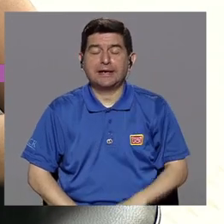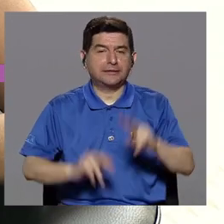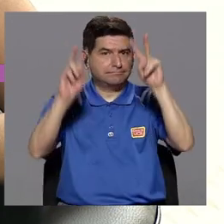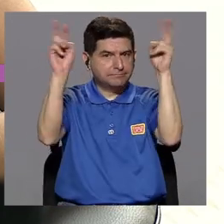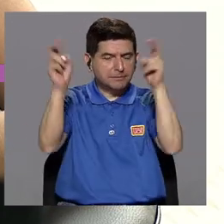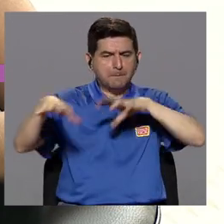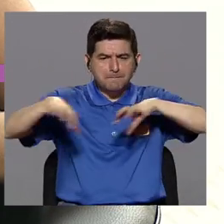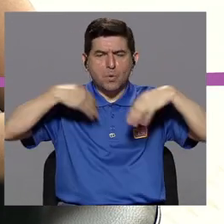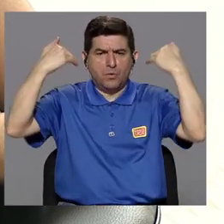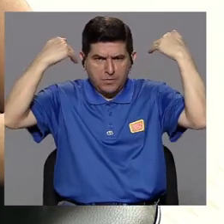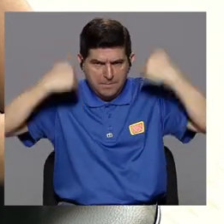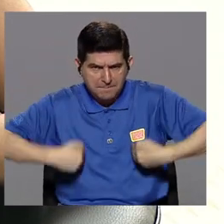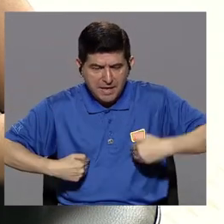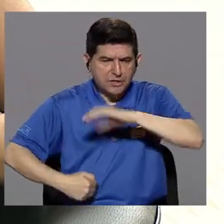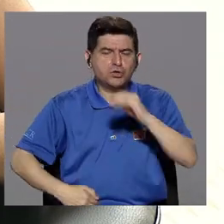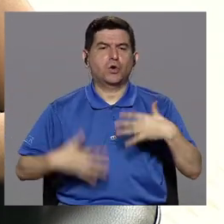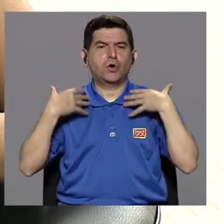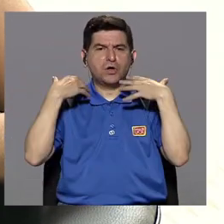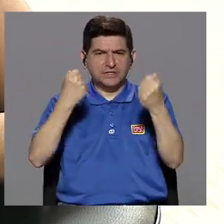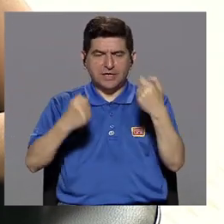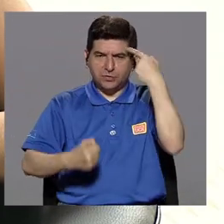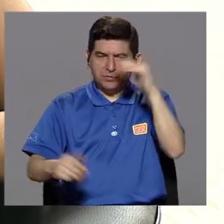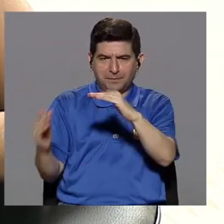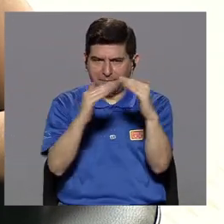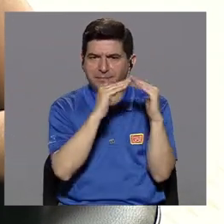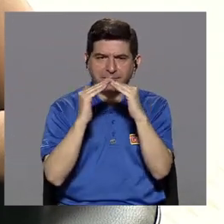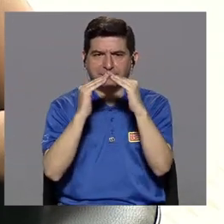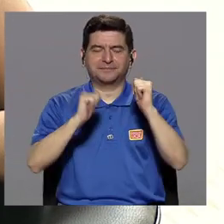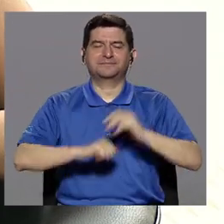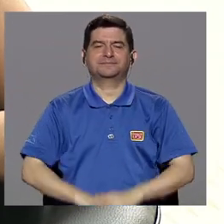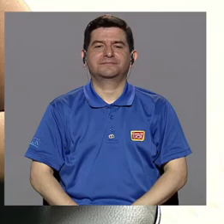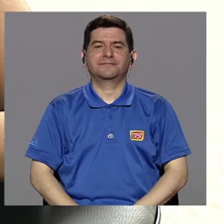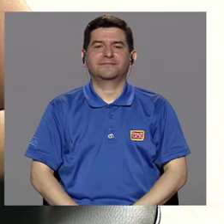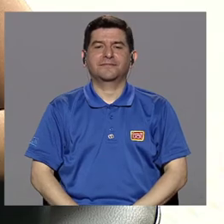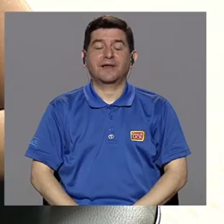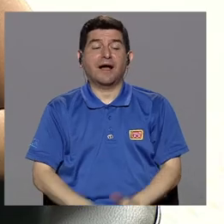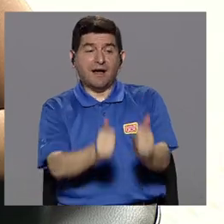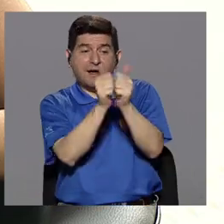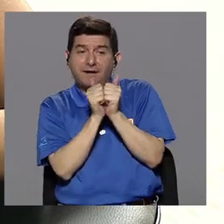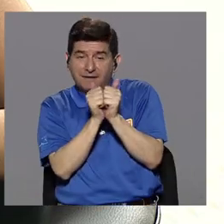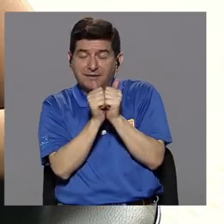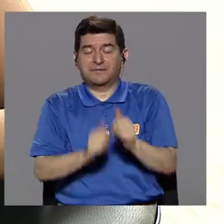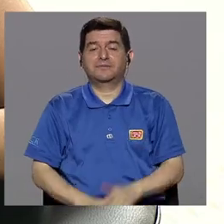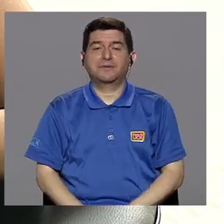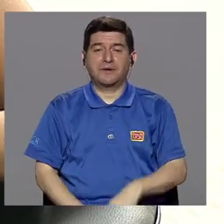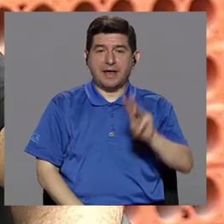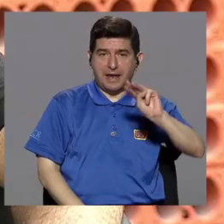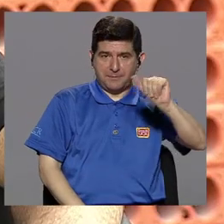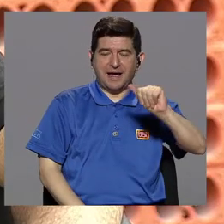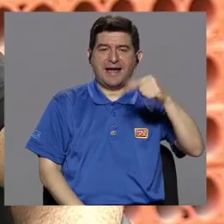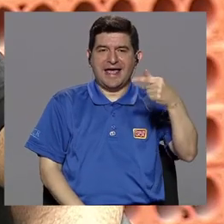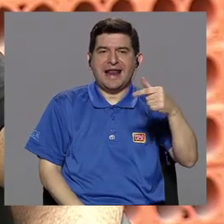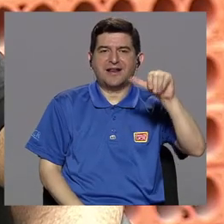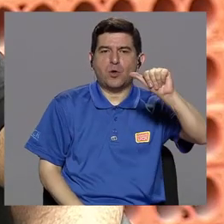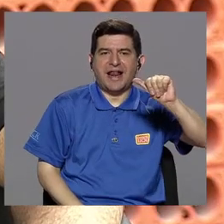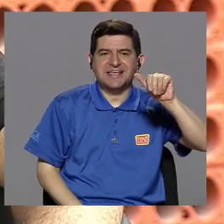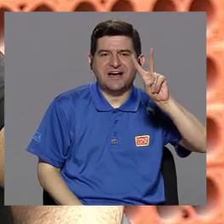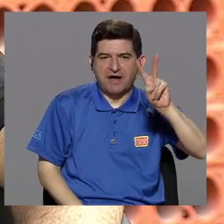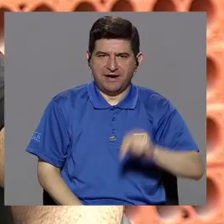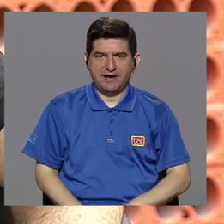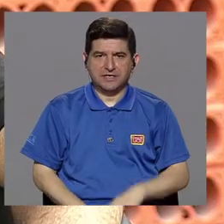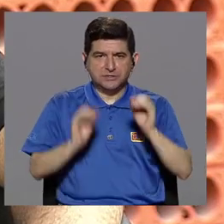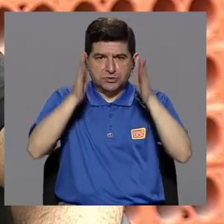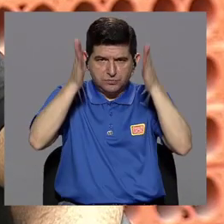siguiente tema, Movimiento Humano y Salud para la Comunidad. Para ello nos acompaña el máster Gerardo Araya